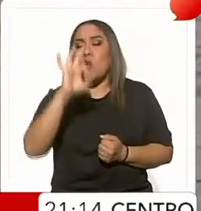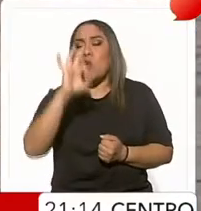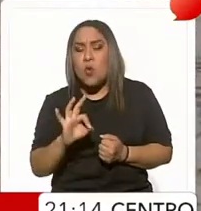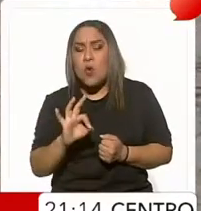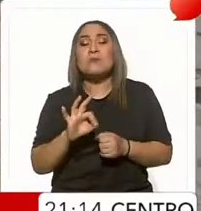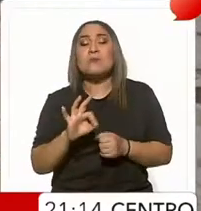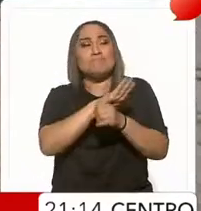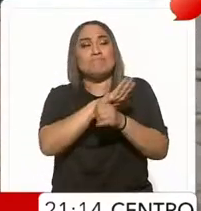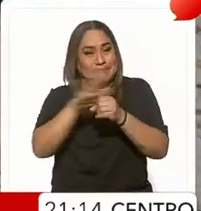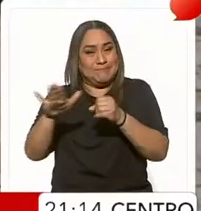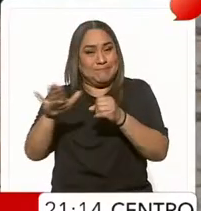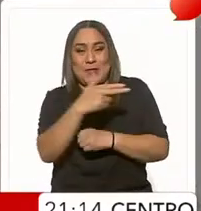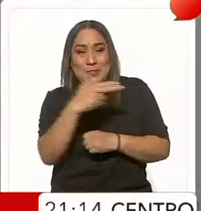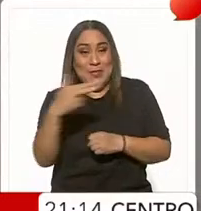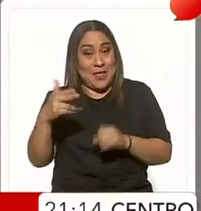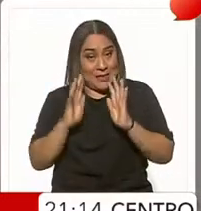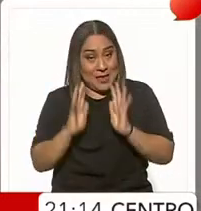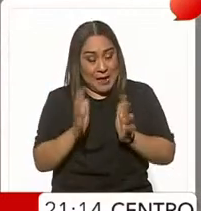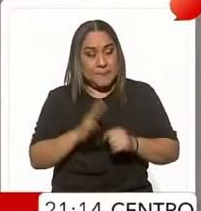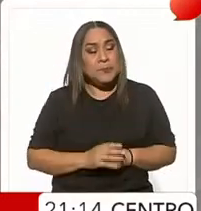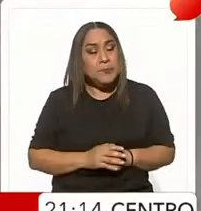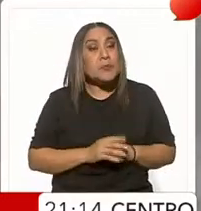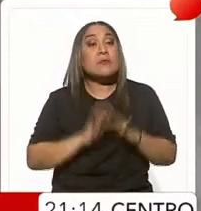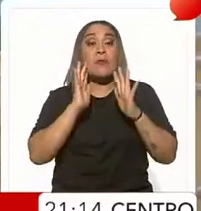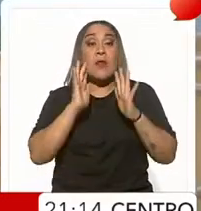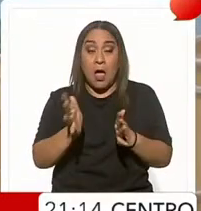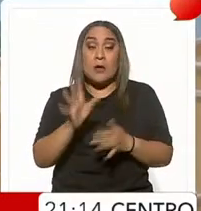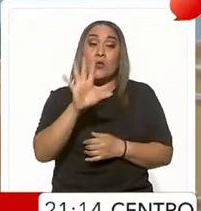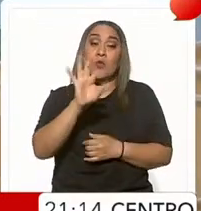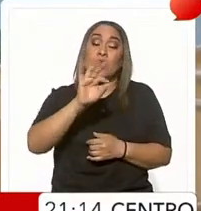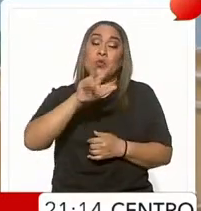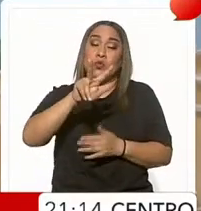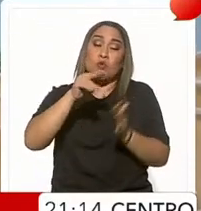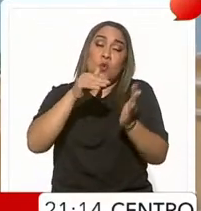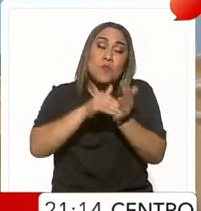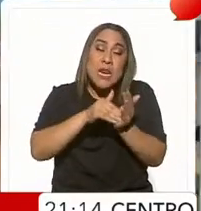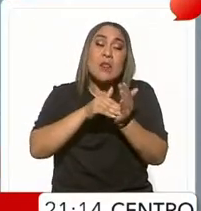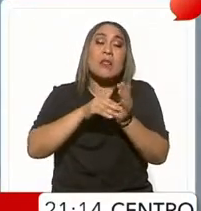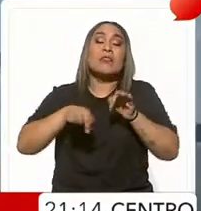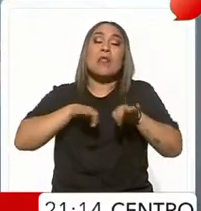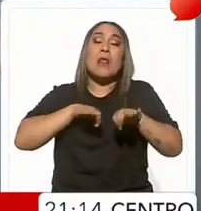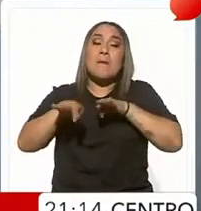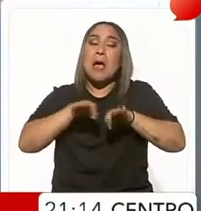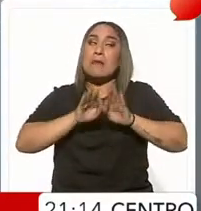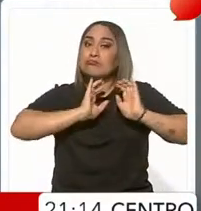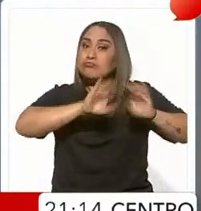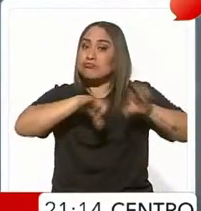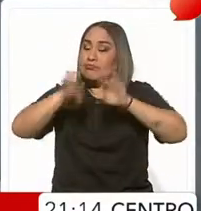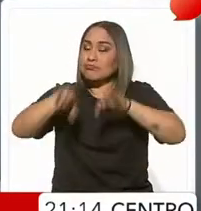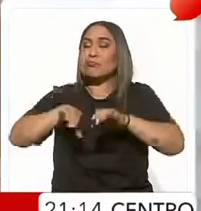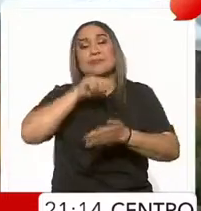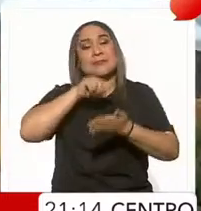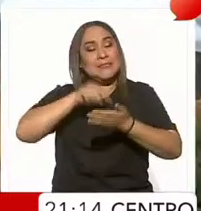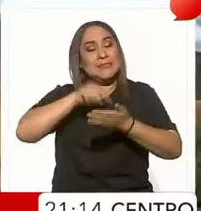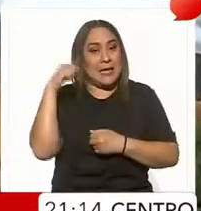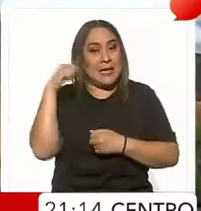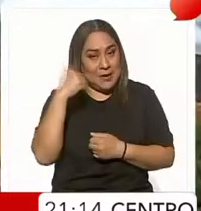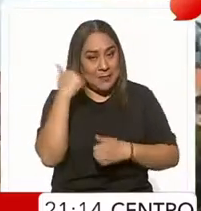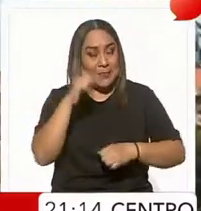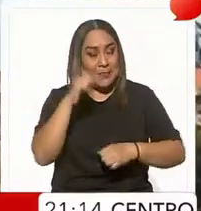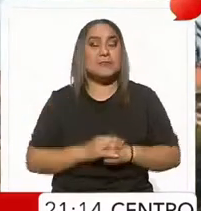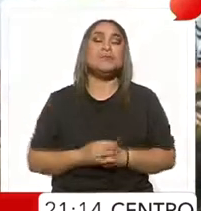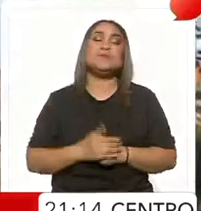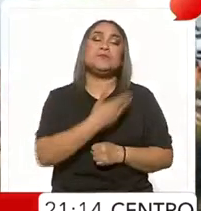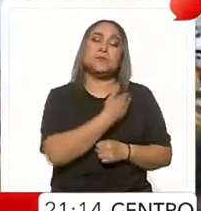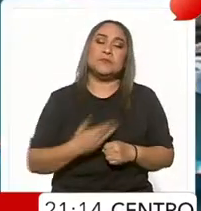ocupación hotelera. Esto significó la recuperación de 48 mil empleos formales en el puerto. El presidente